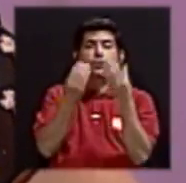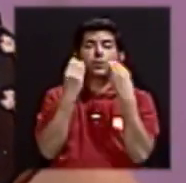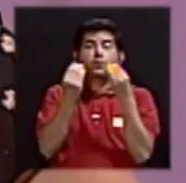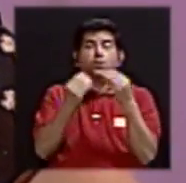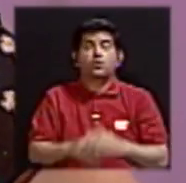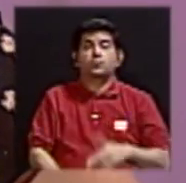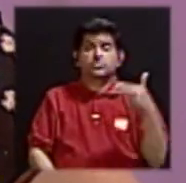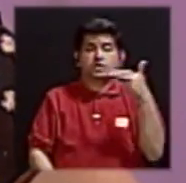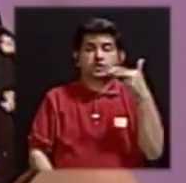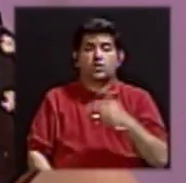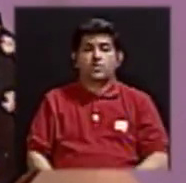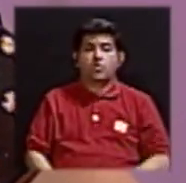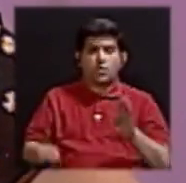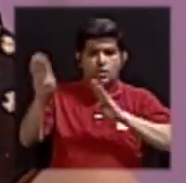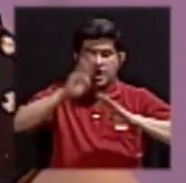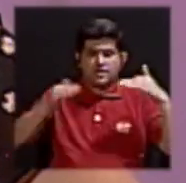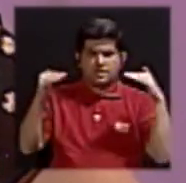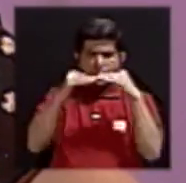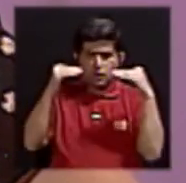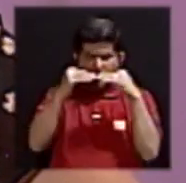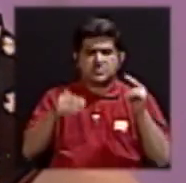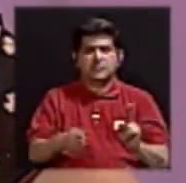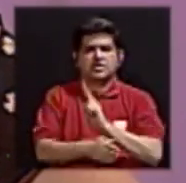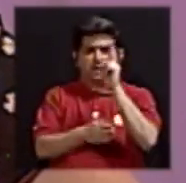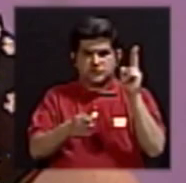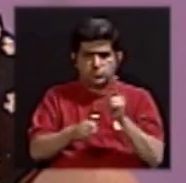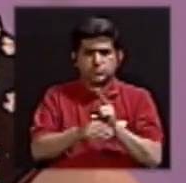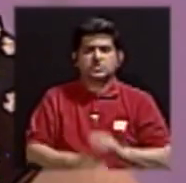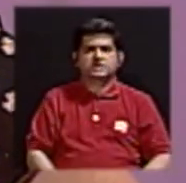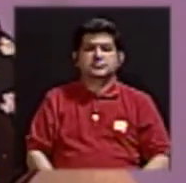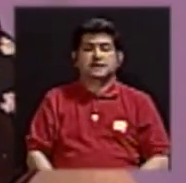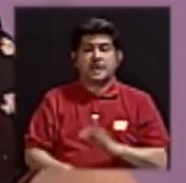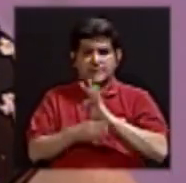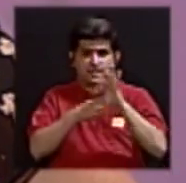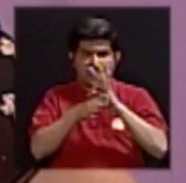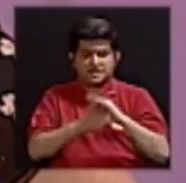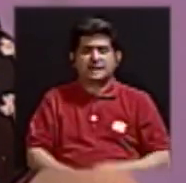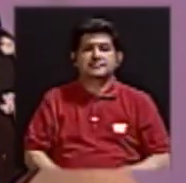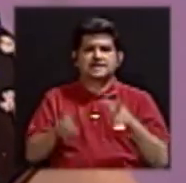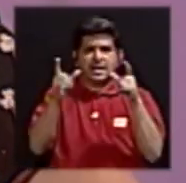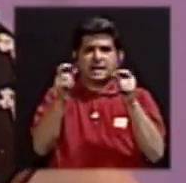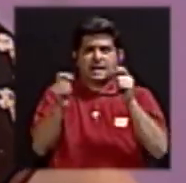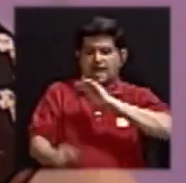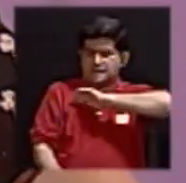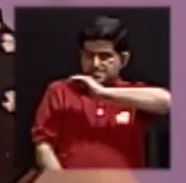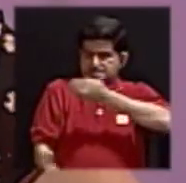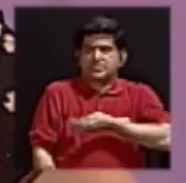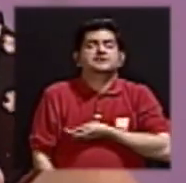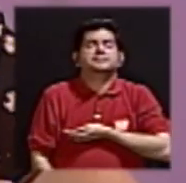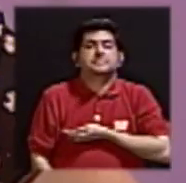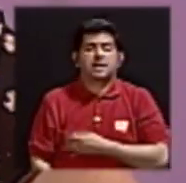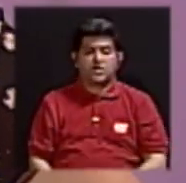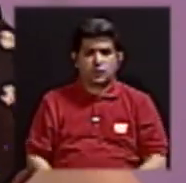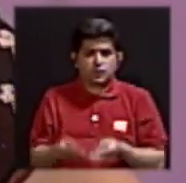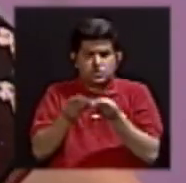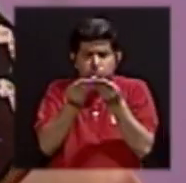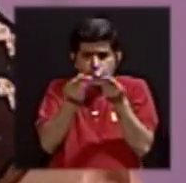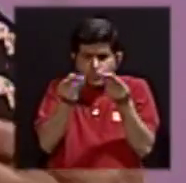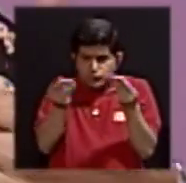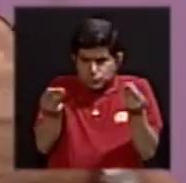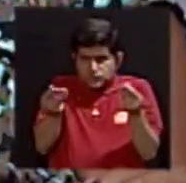estas hormonas bioidénticas se están utilizando para el tratamiento del cáncer en el seno. Porque son sustancias